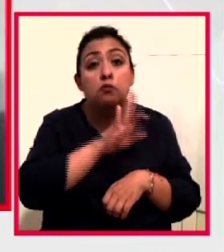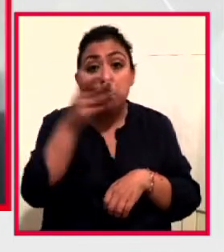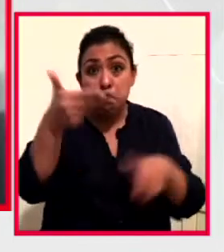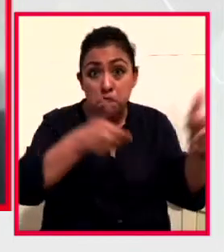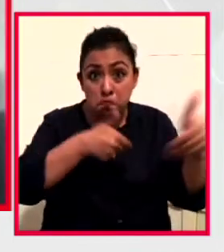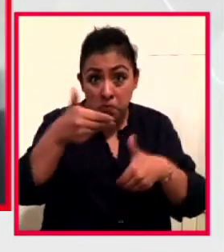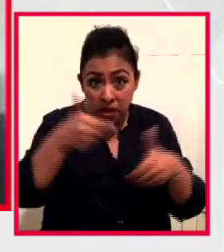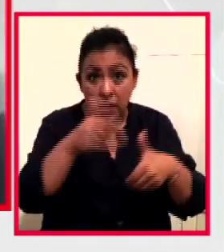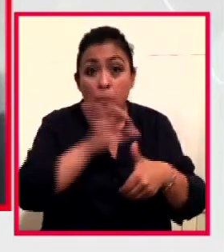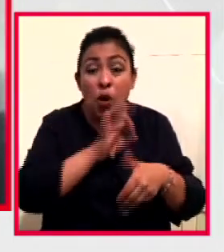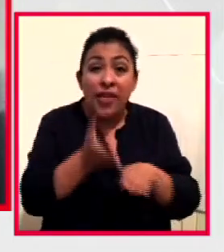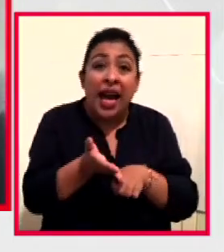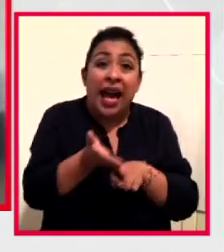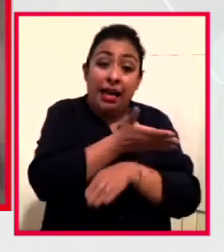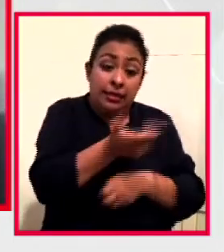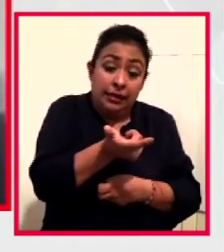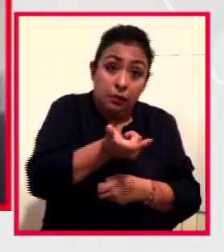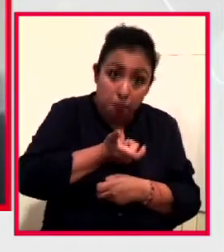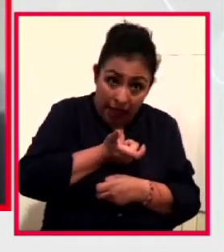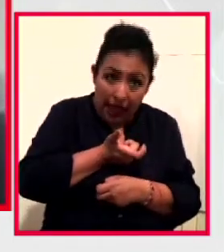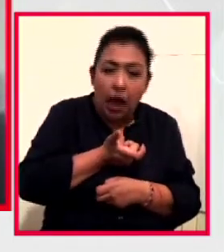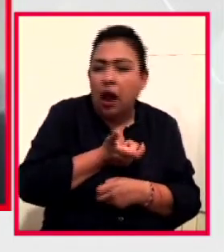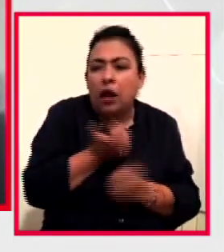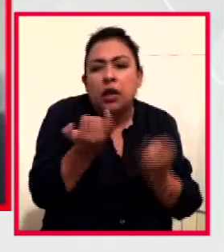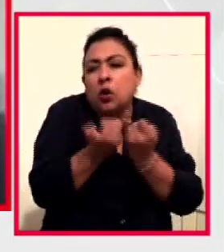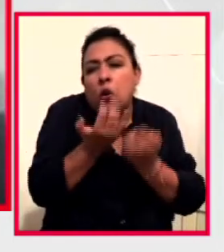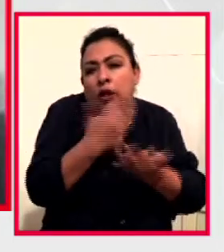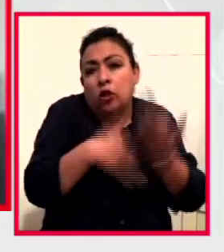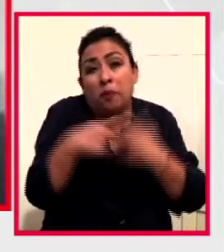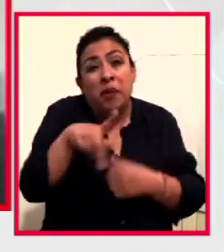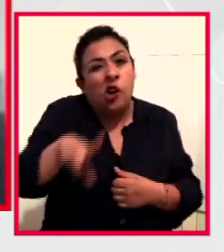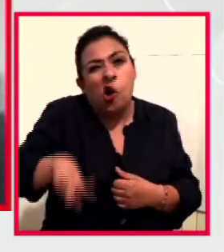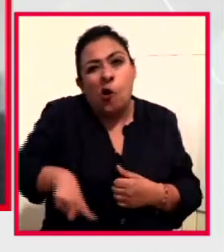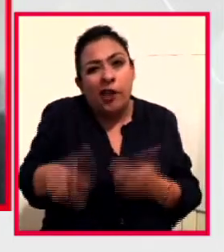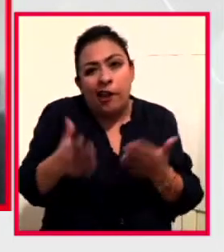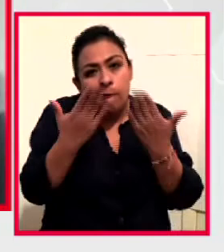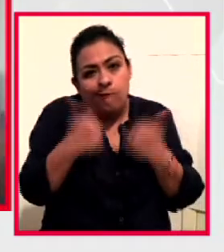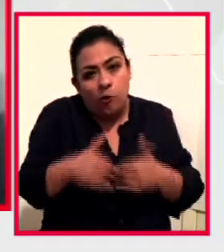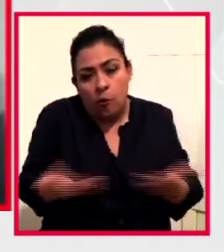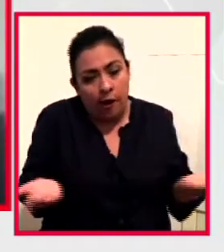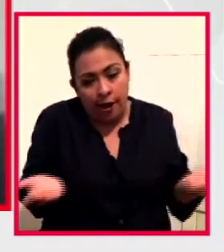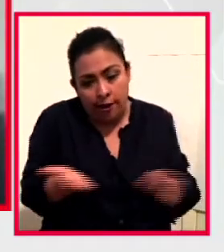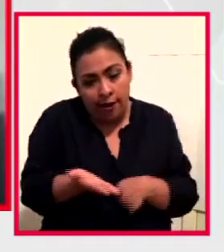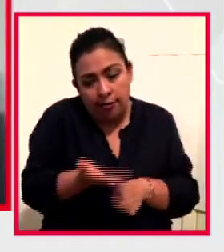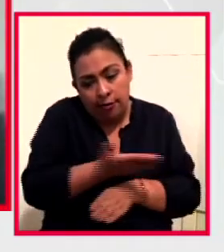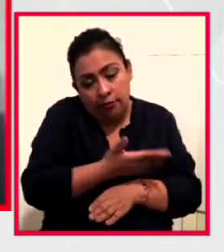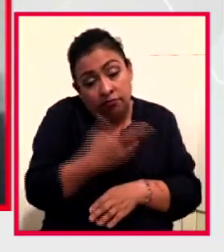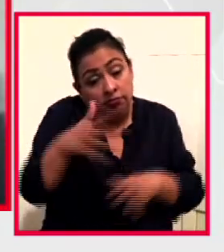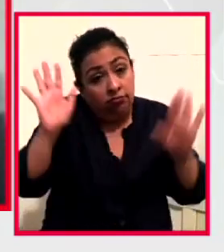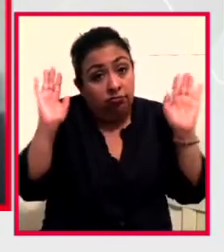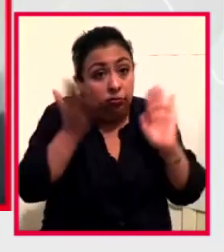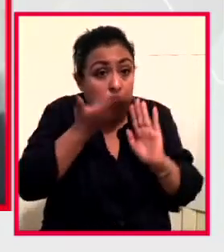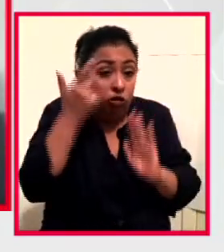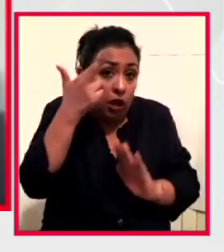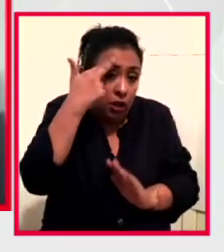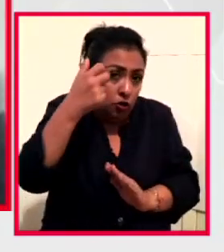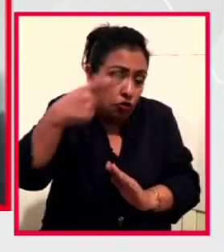puedan dar anticipos, como en cualquier lado, pero es que el gobierno no da anticipos por una, no sé, razón.